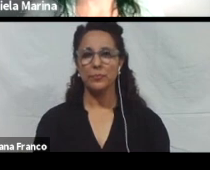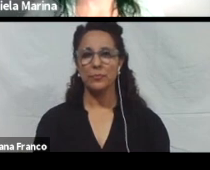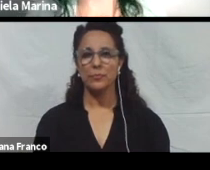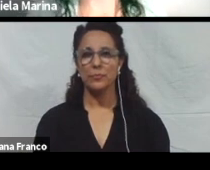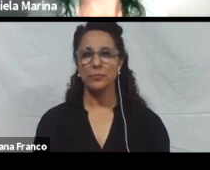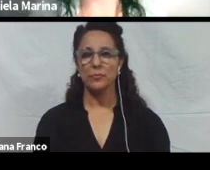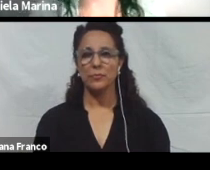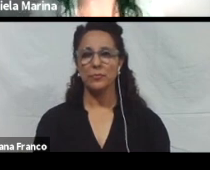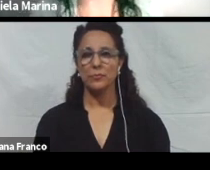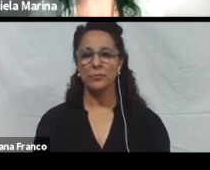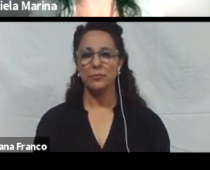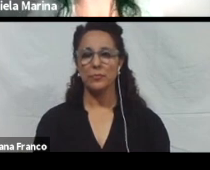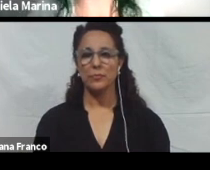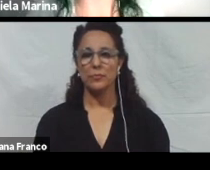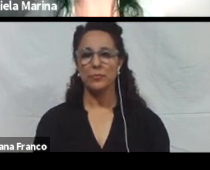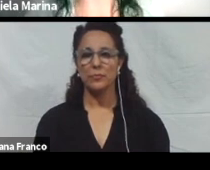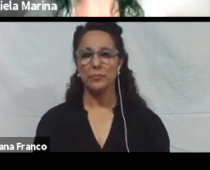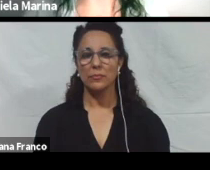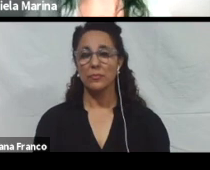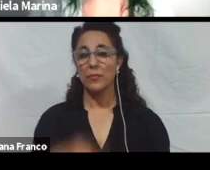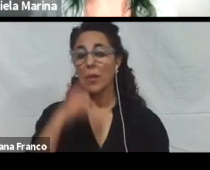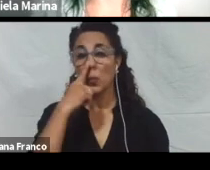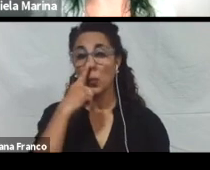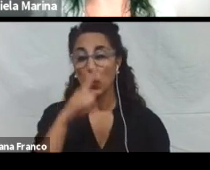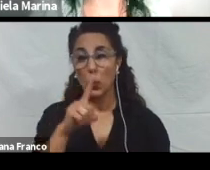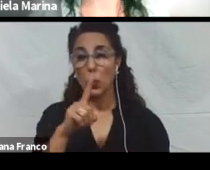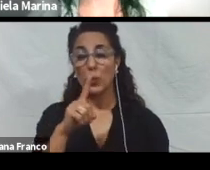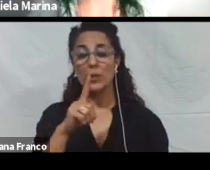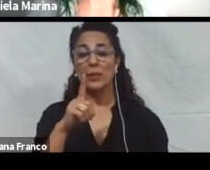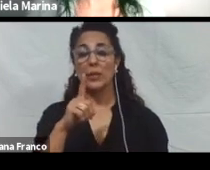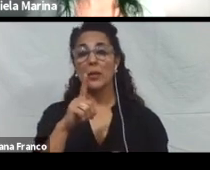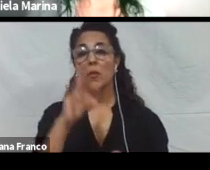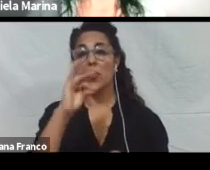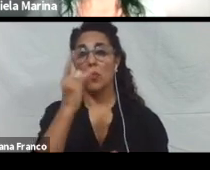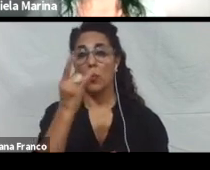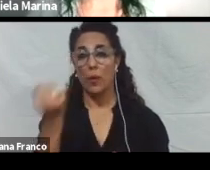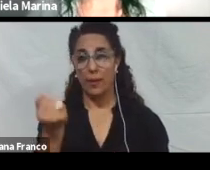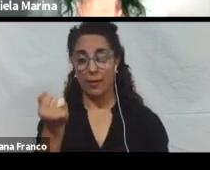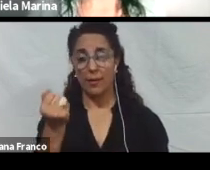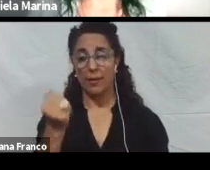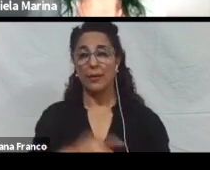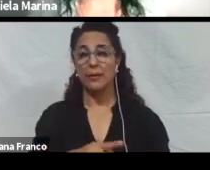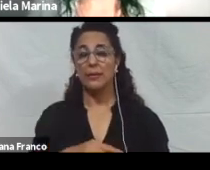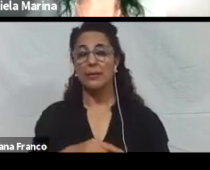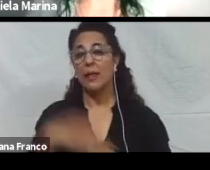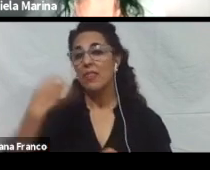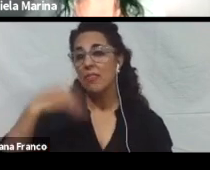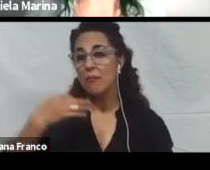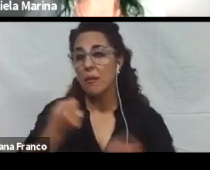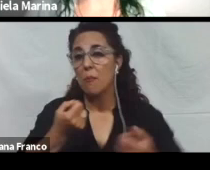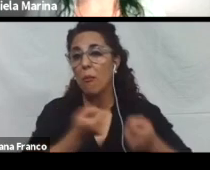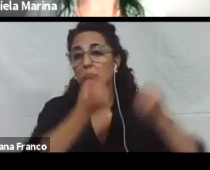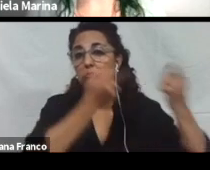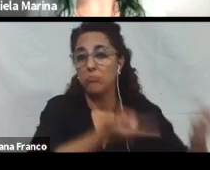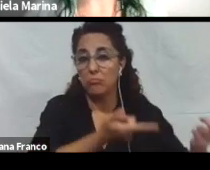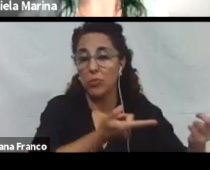Bueno, y el último principio, el principio 3 del Lua, nos indica que debemos proporcionar múltiples